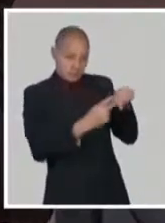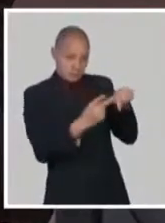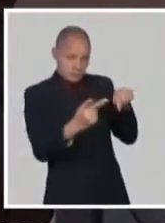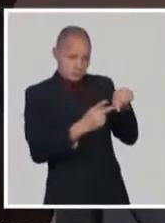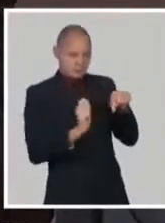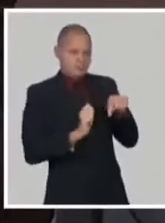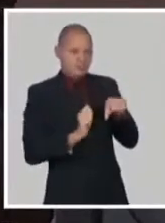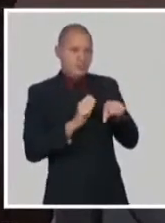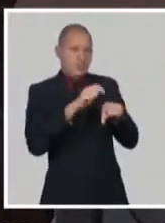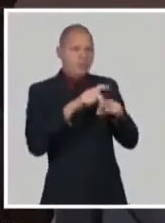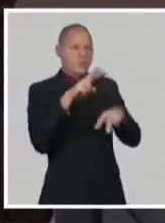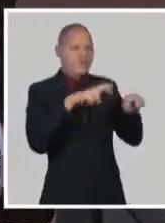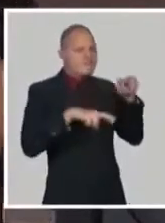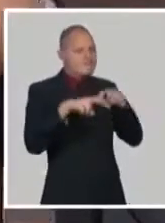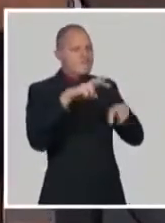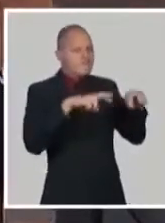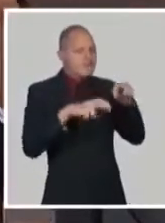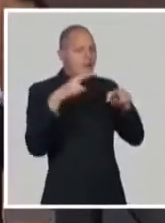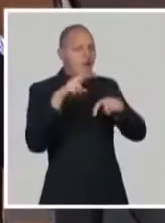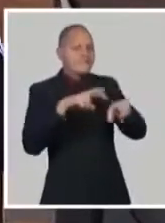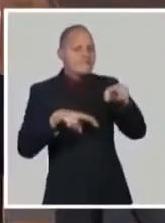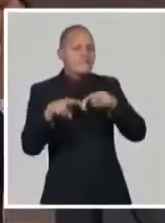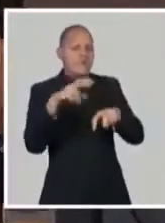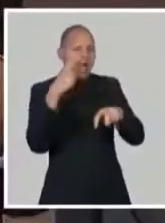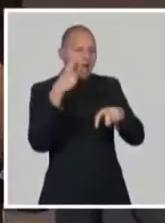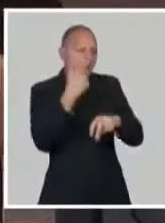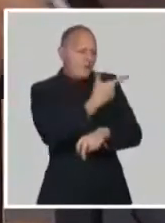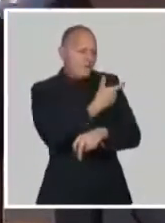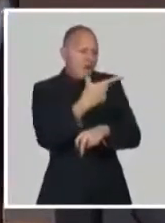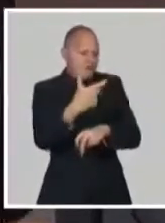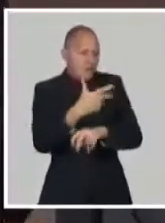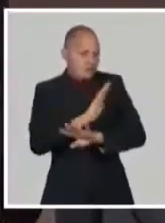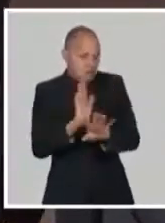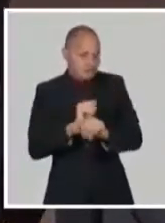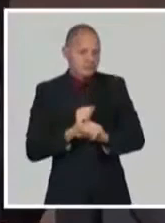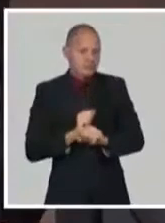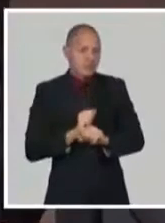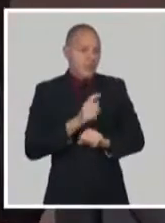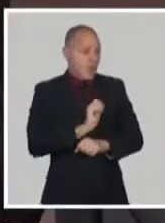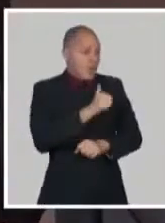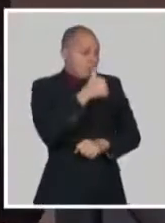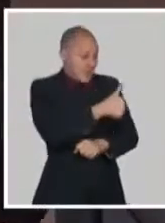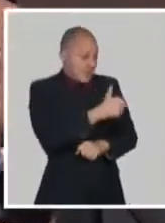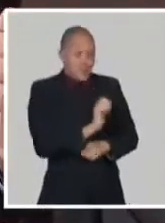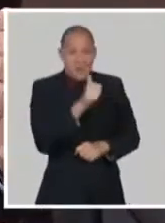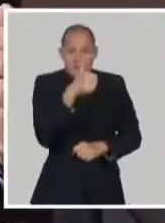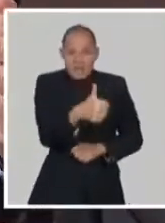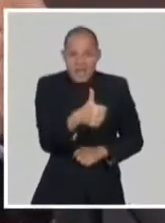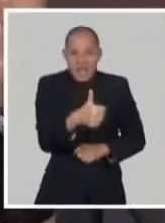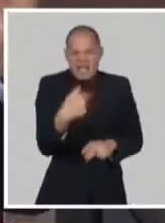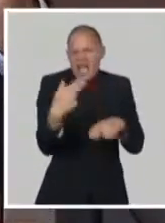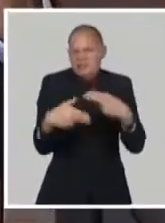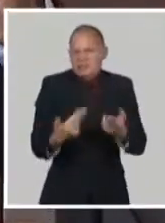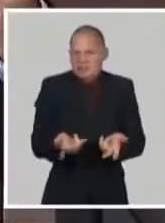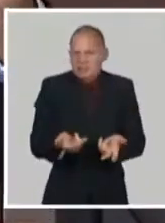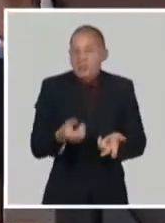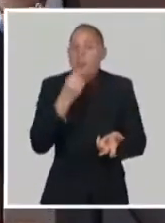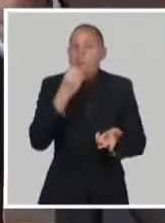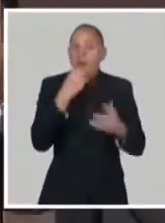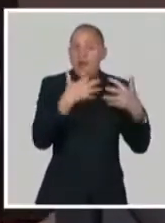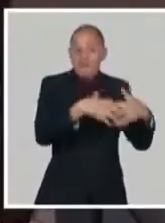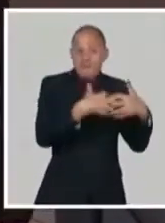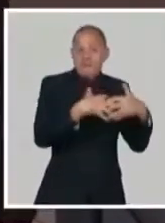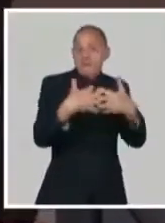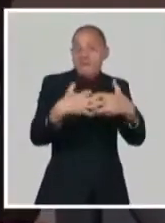los resultados fueran positivos, tendríamos capacidad para al mismo tiempo producir muchas cantidades de vacunas. Si tenemos una sola vacuna, las capacidades, o